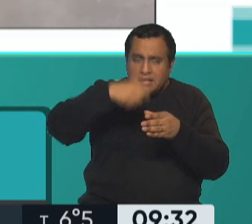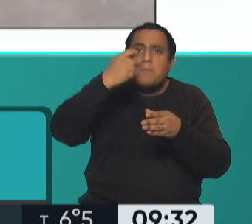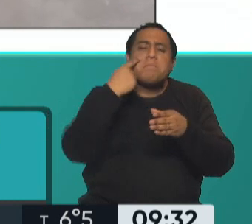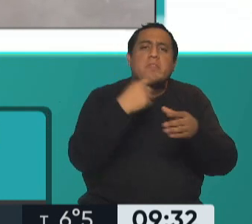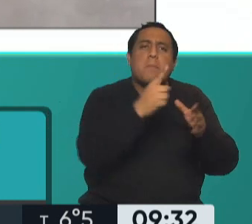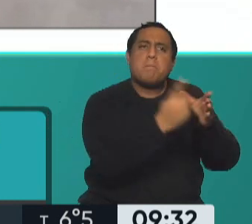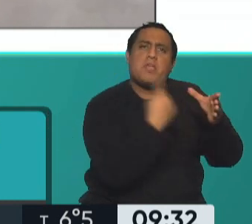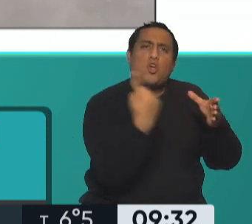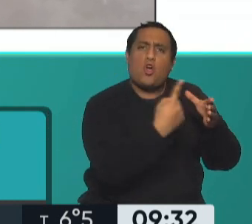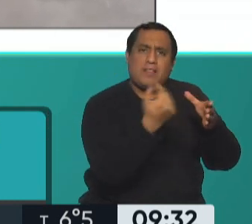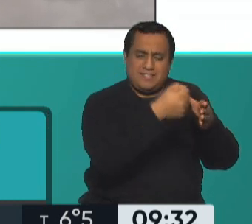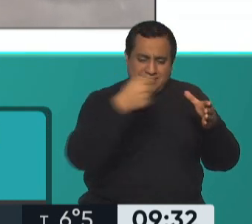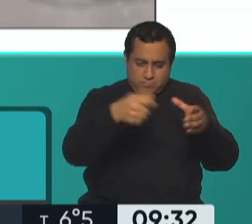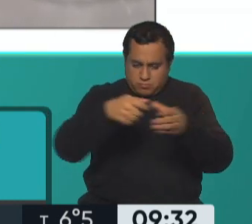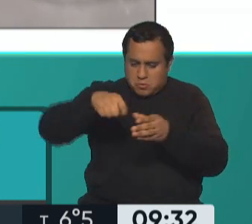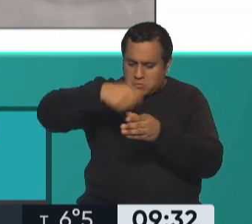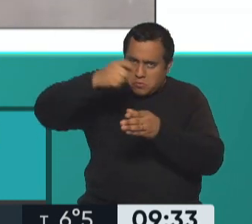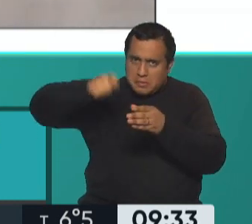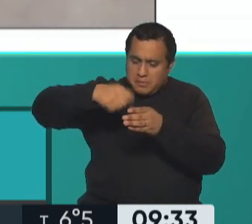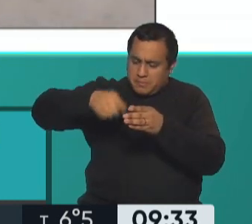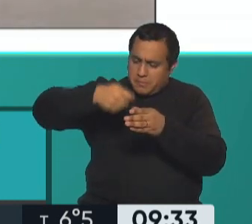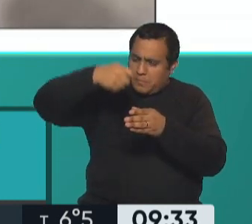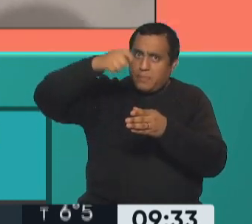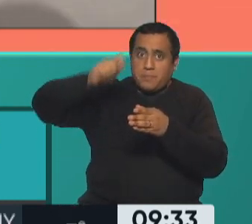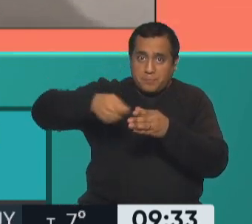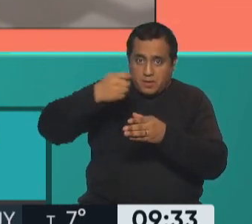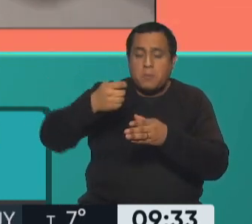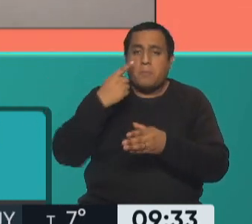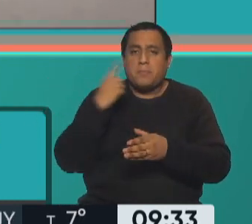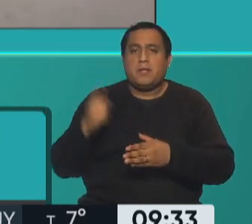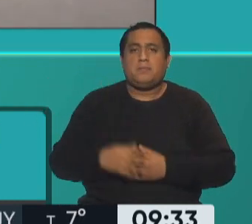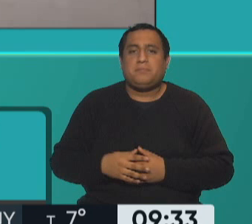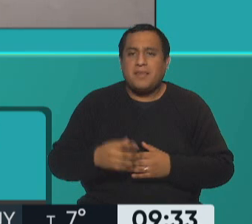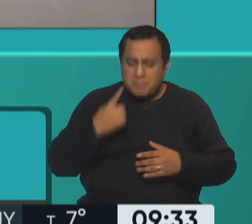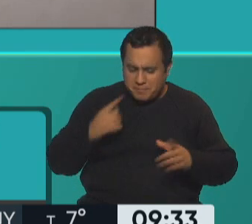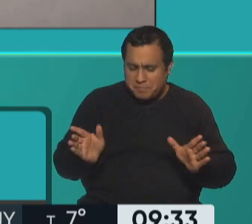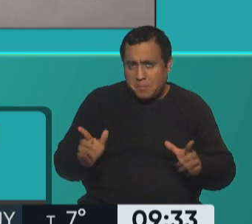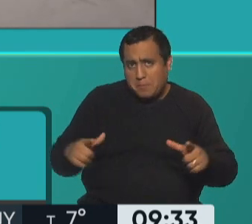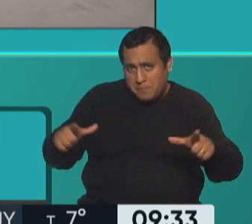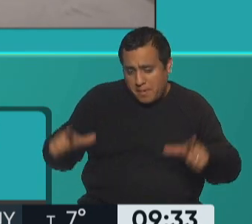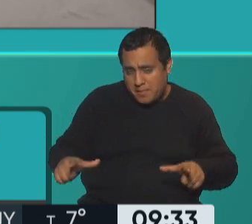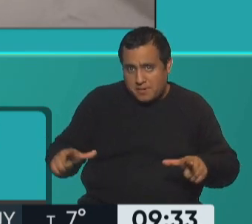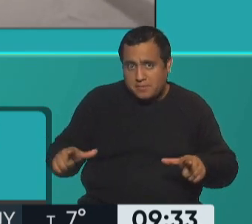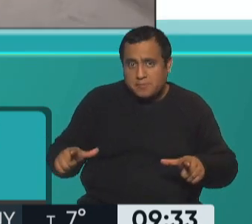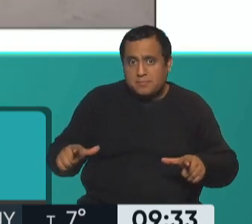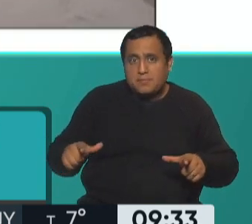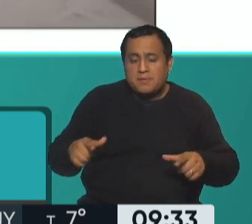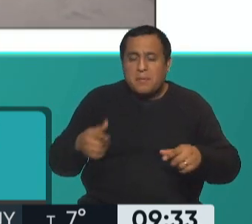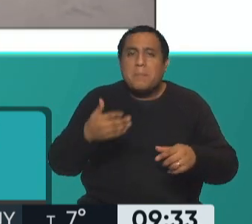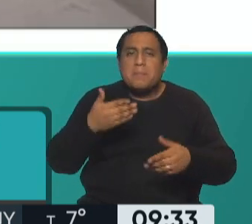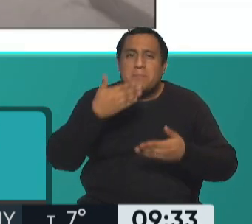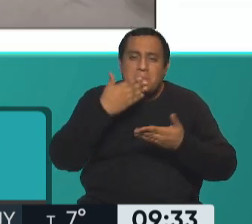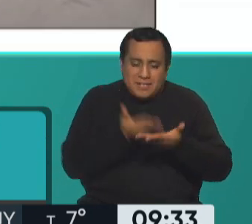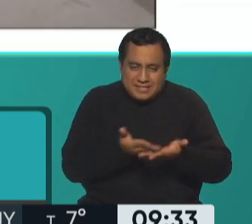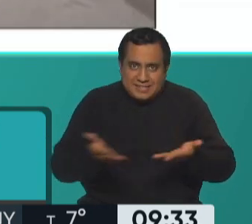que tiene, nada que agregarle. Y con eso, mira, ahí les muestro como en una bandejita que está forrada por un papel